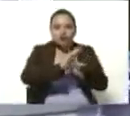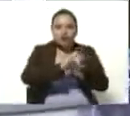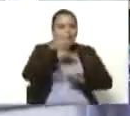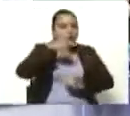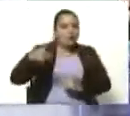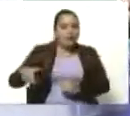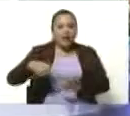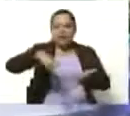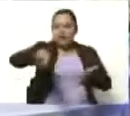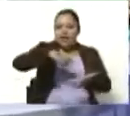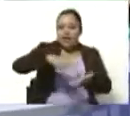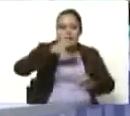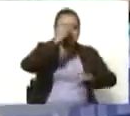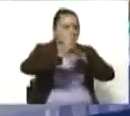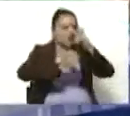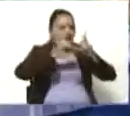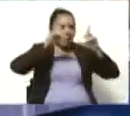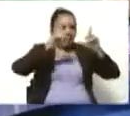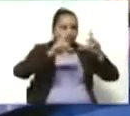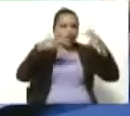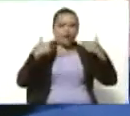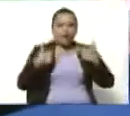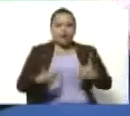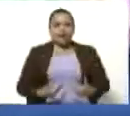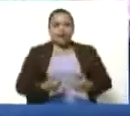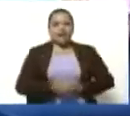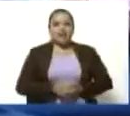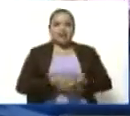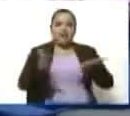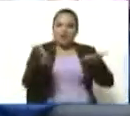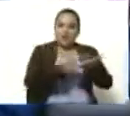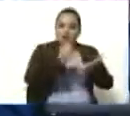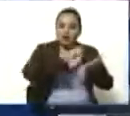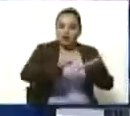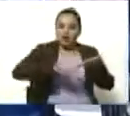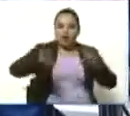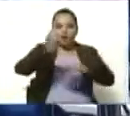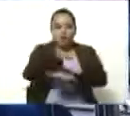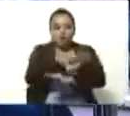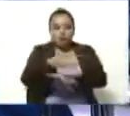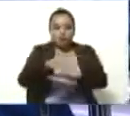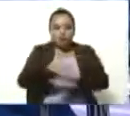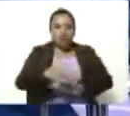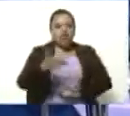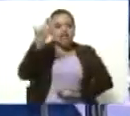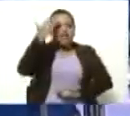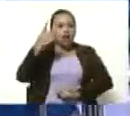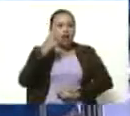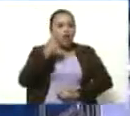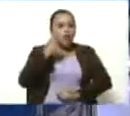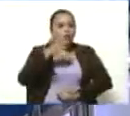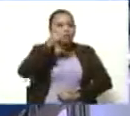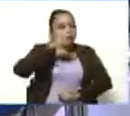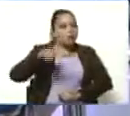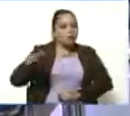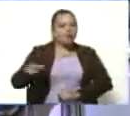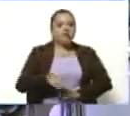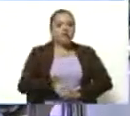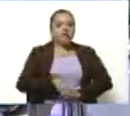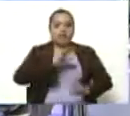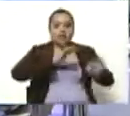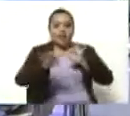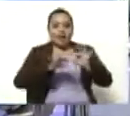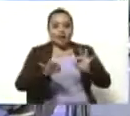cine, fotografía, humanidades, literatura, música, saberes tradicionales y teatro. Como podrás ver,